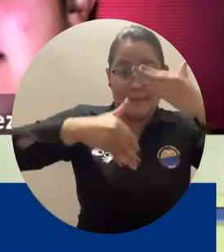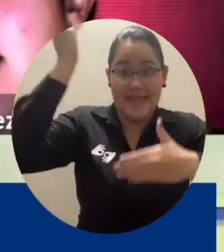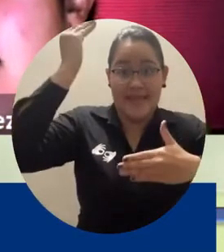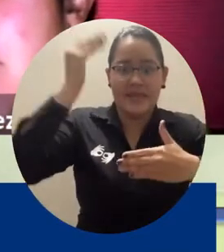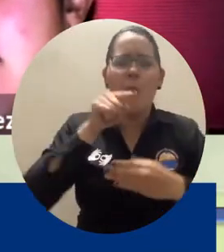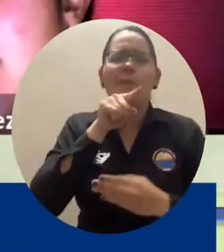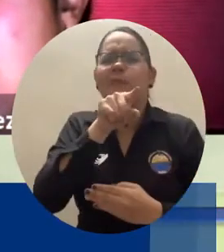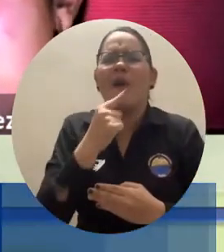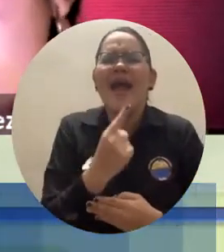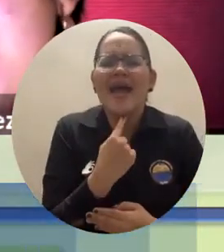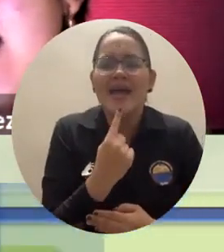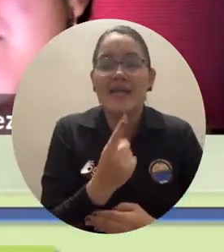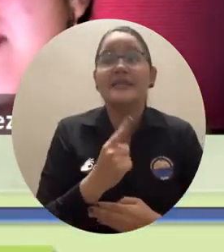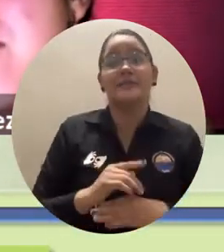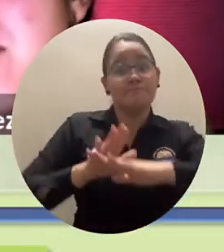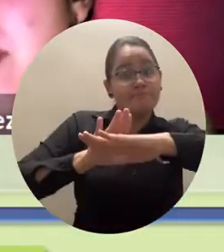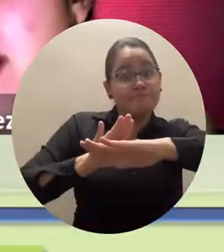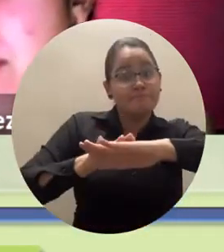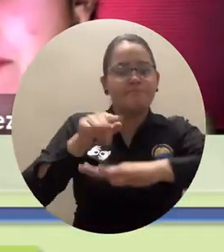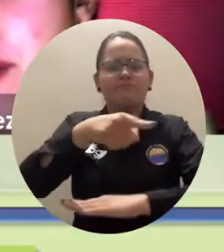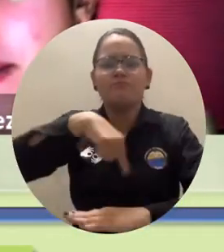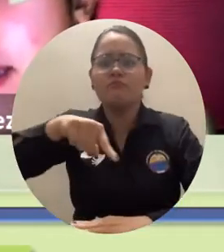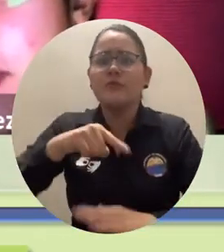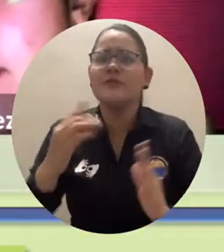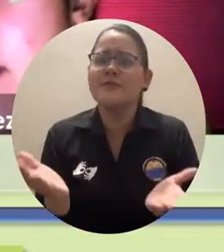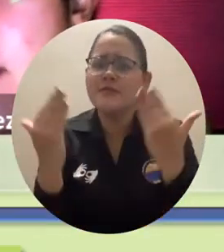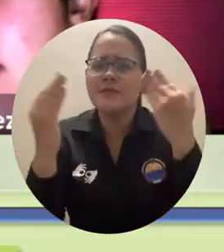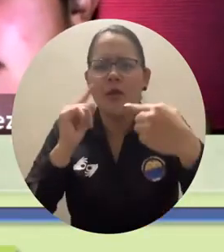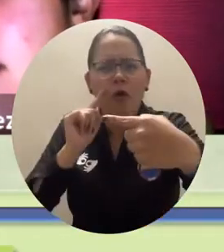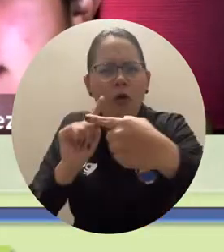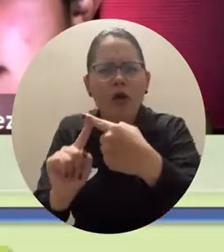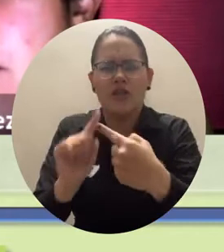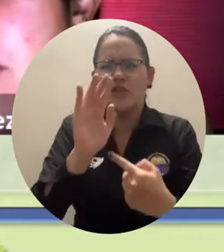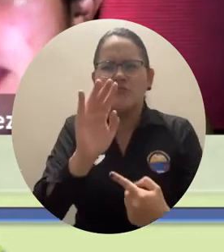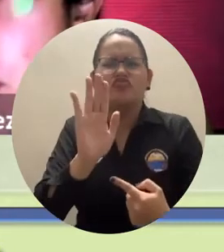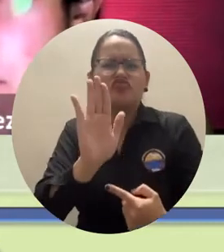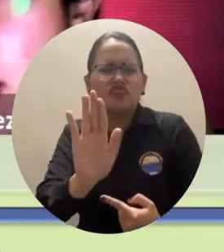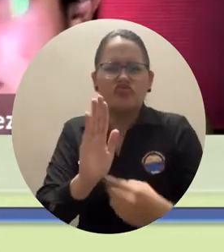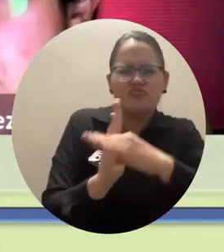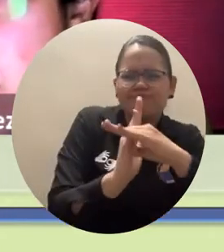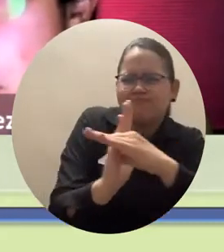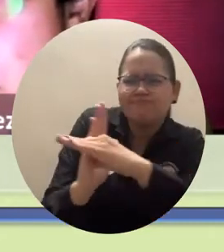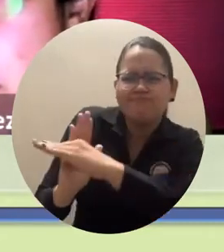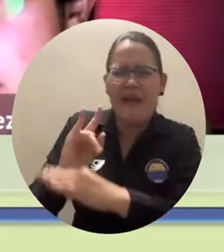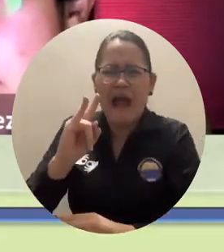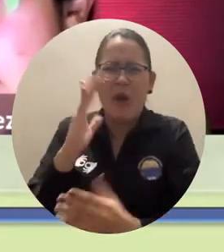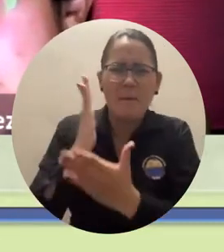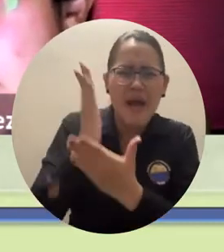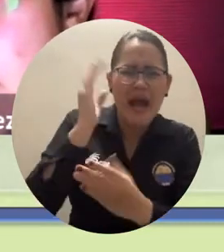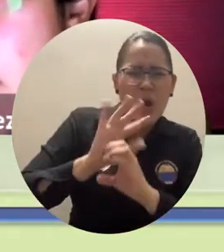aplicación está diseñada diseñada para cumplir las normas de bioseguridad en los tiempos de pandemia pues invitamos a explorar las opciones